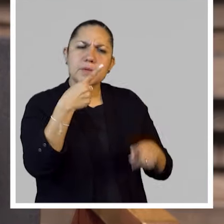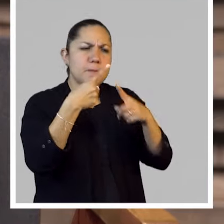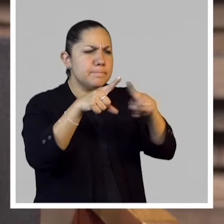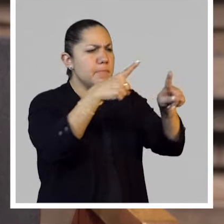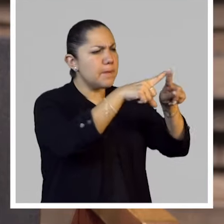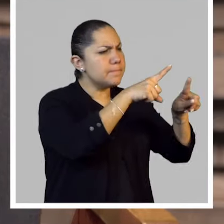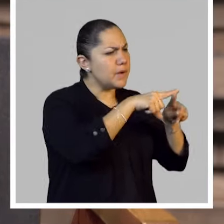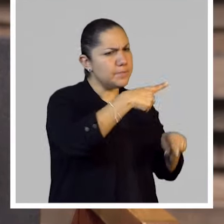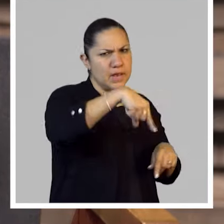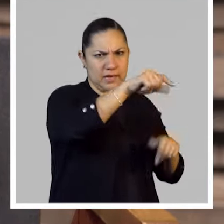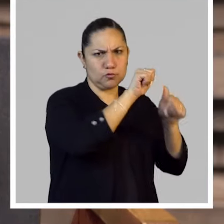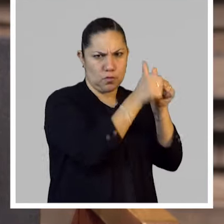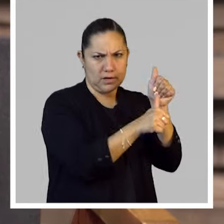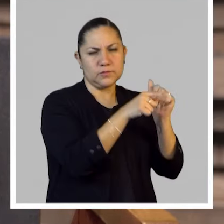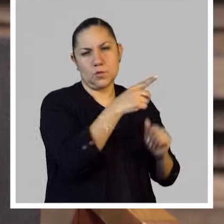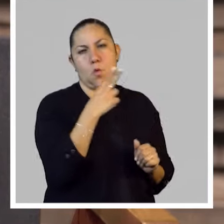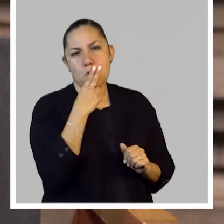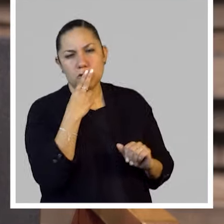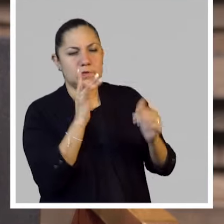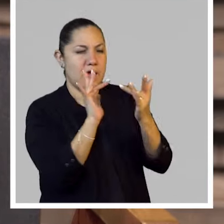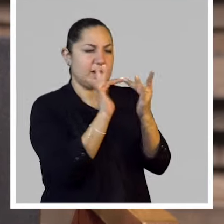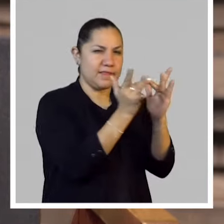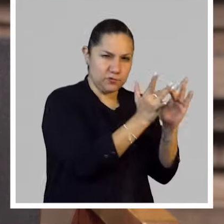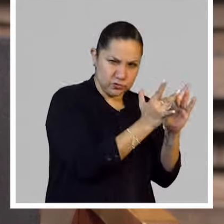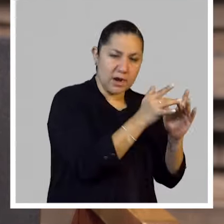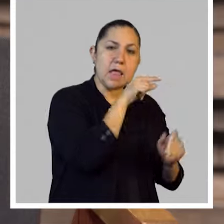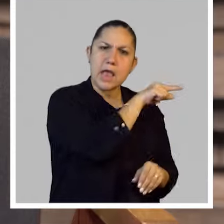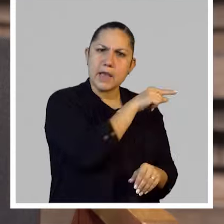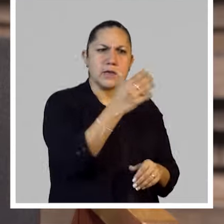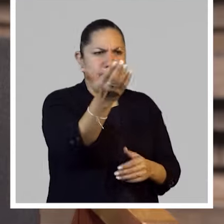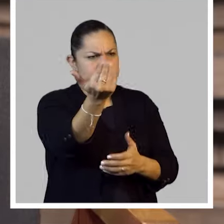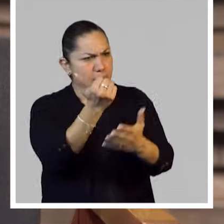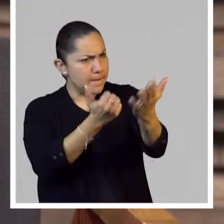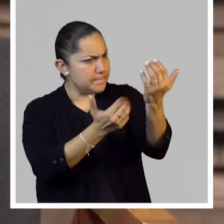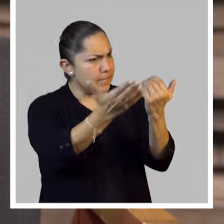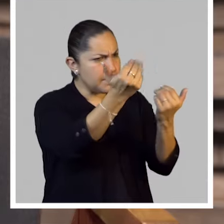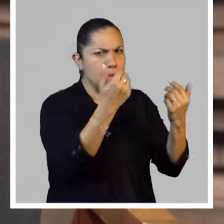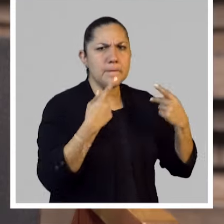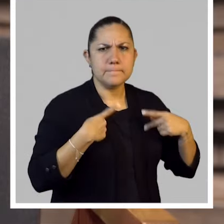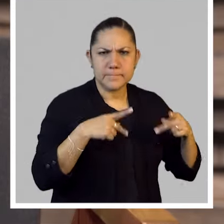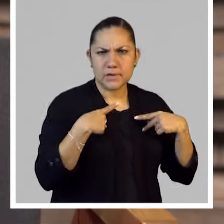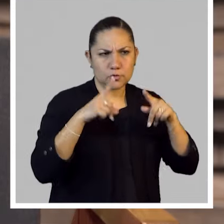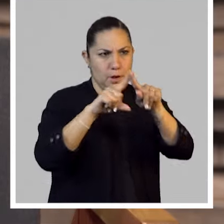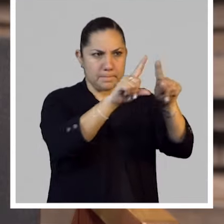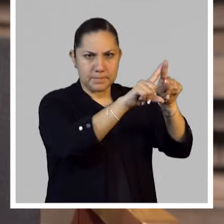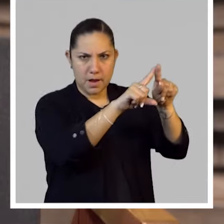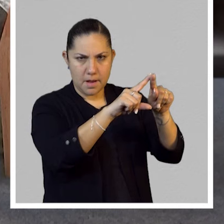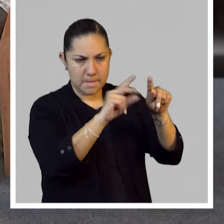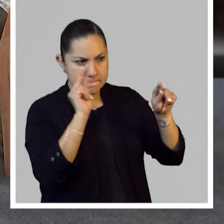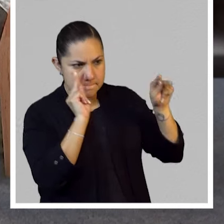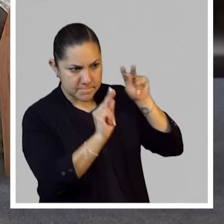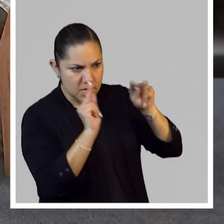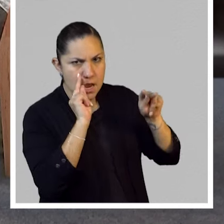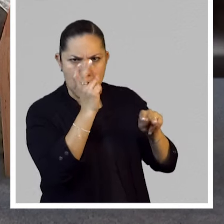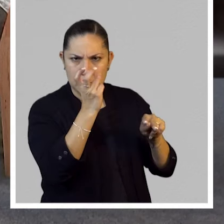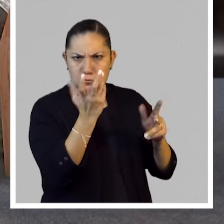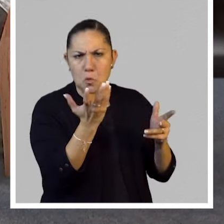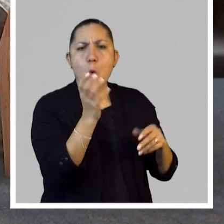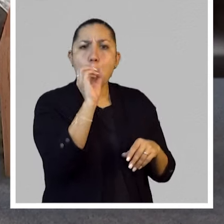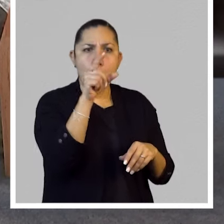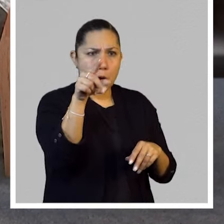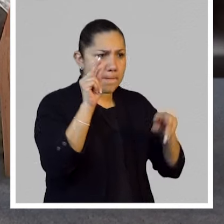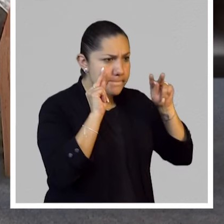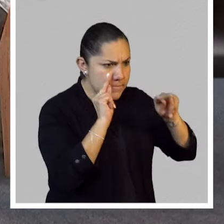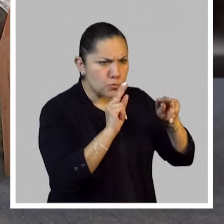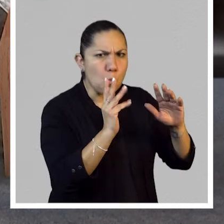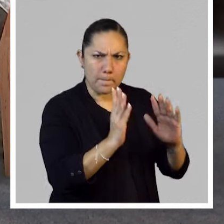redes sociales y que están invitando a la interacción del público y que esa interacción es también parte constitutiva de la obra y que de alguna forma se están